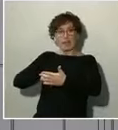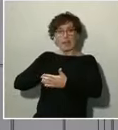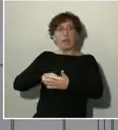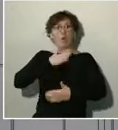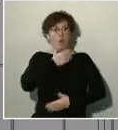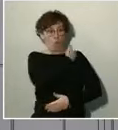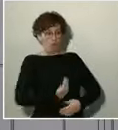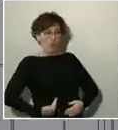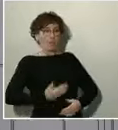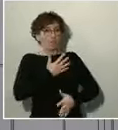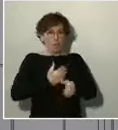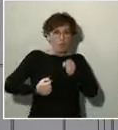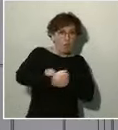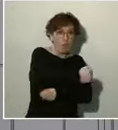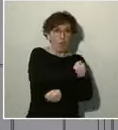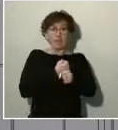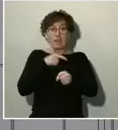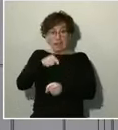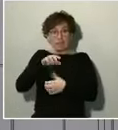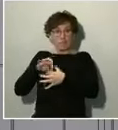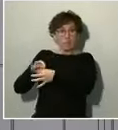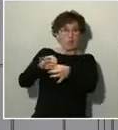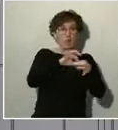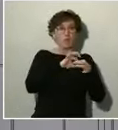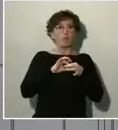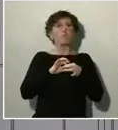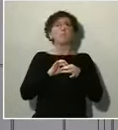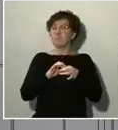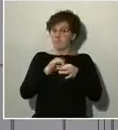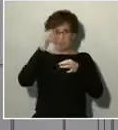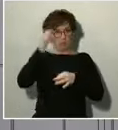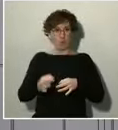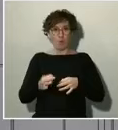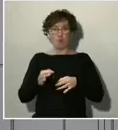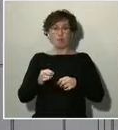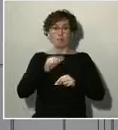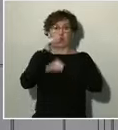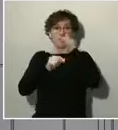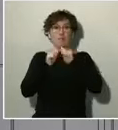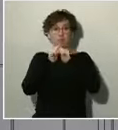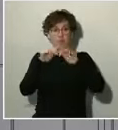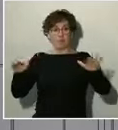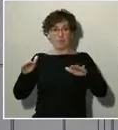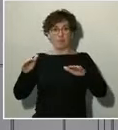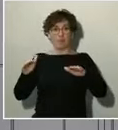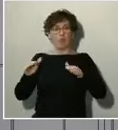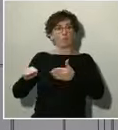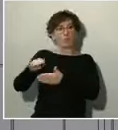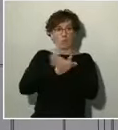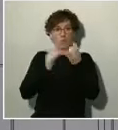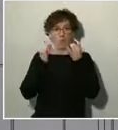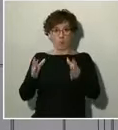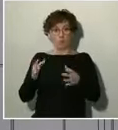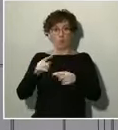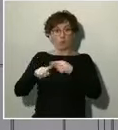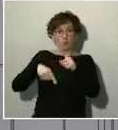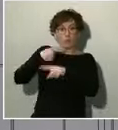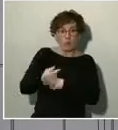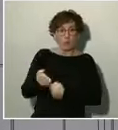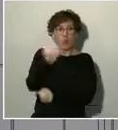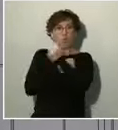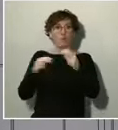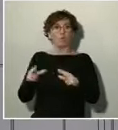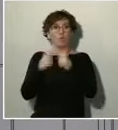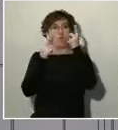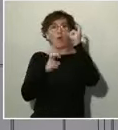antes saldremos de esta pandemia, de esta crisis y los efectos económicos y sociales eran menores. Yo creo que, como he dicho antes y como he